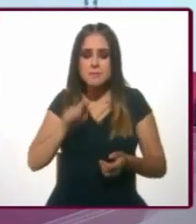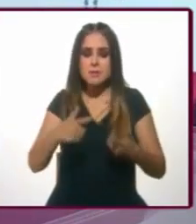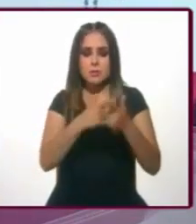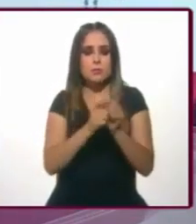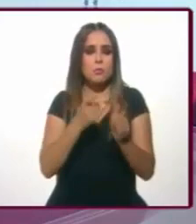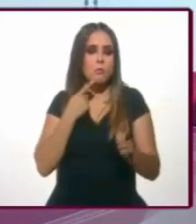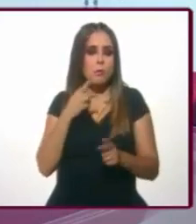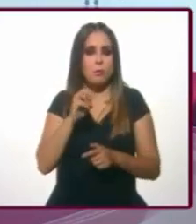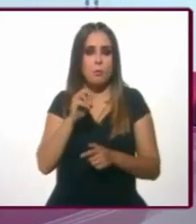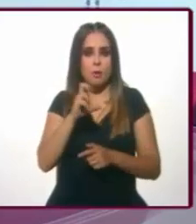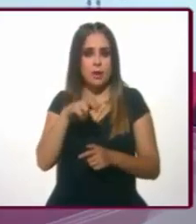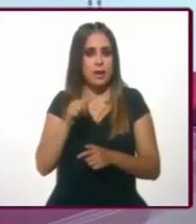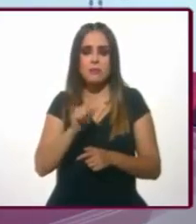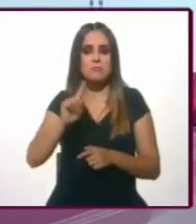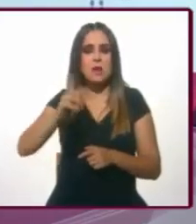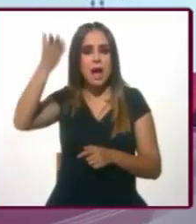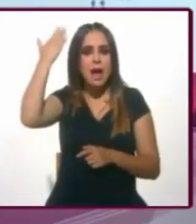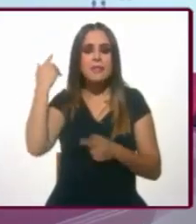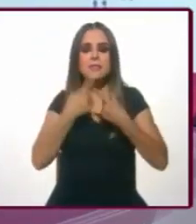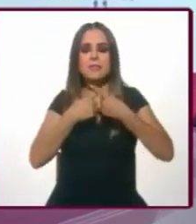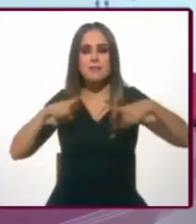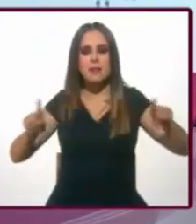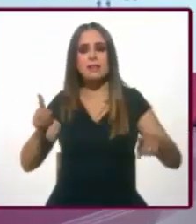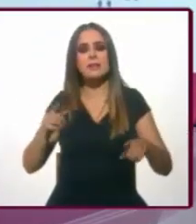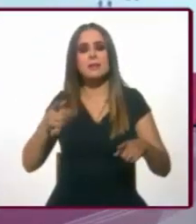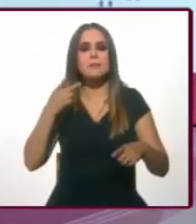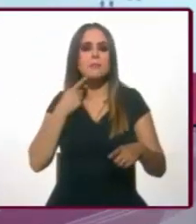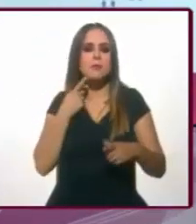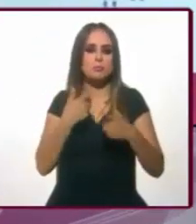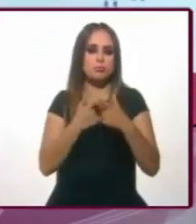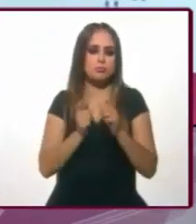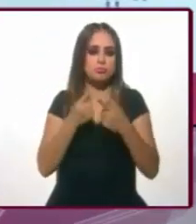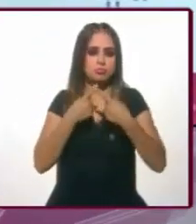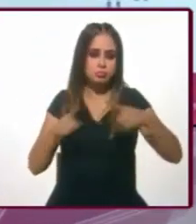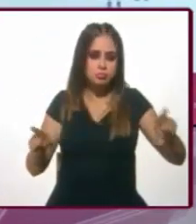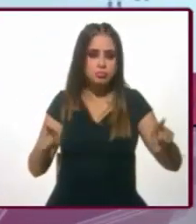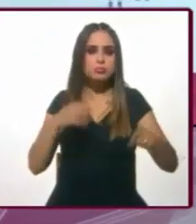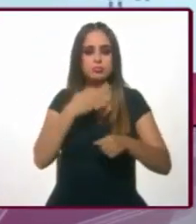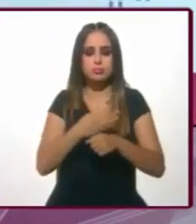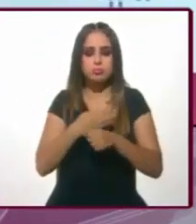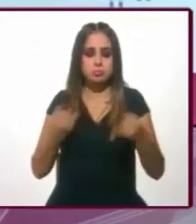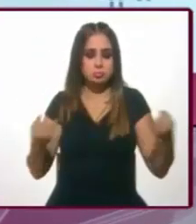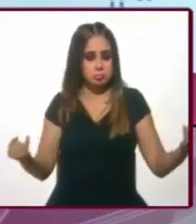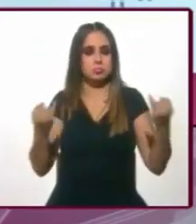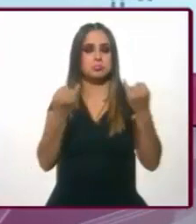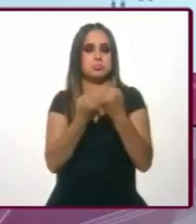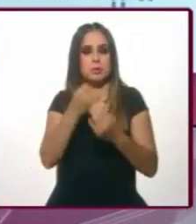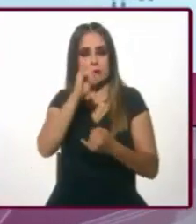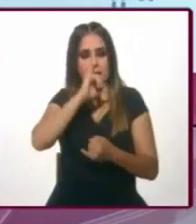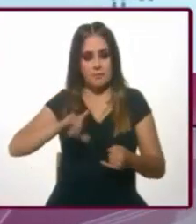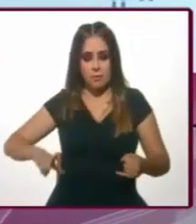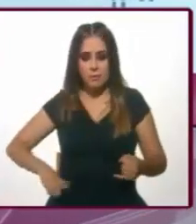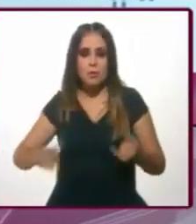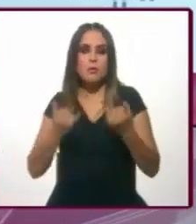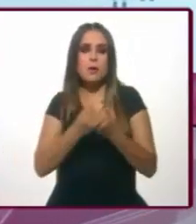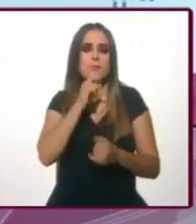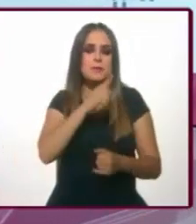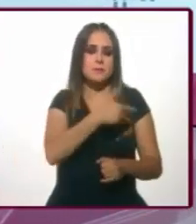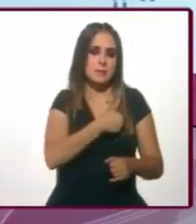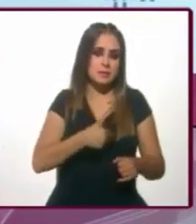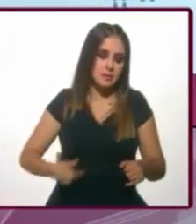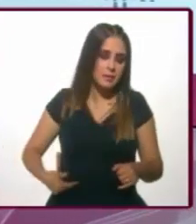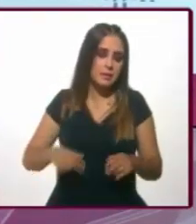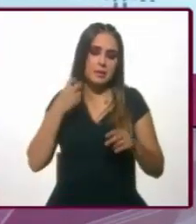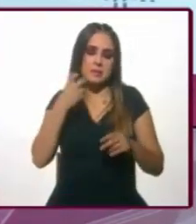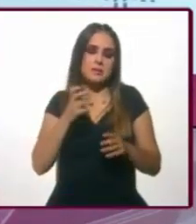un dato también que hay que tomar en cuenta para leer esta percepción de la opinión pública.